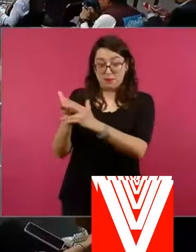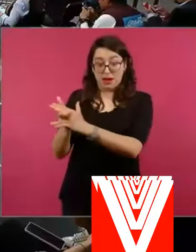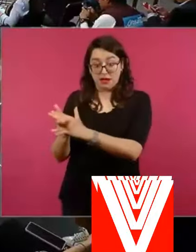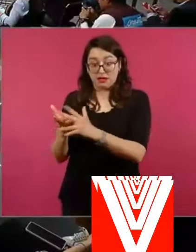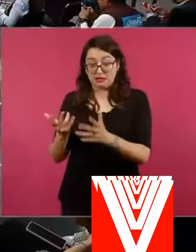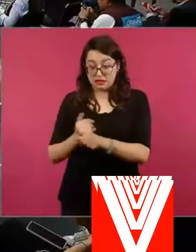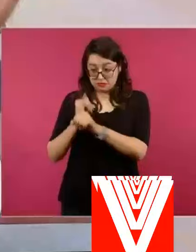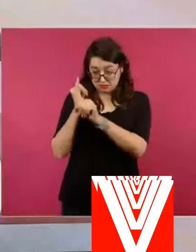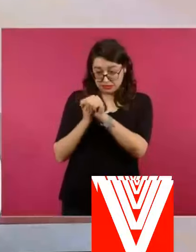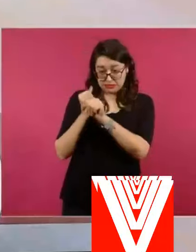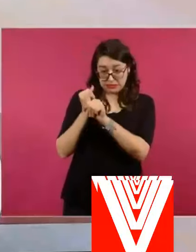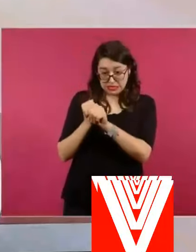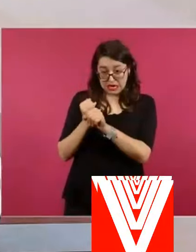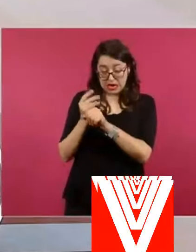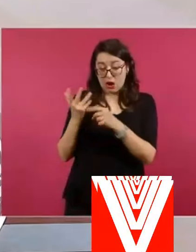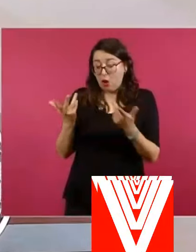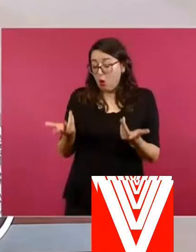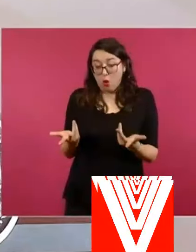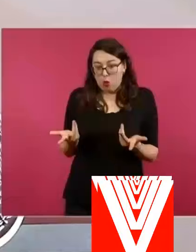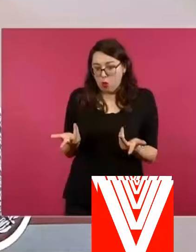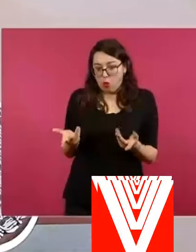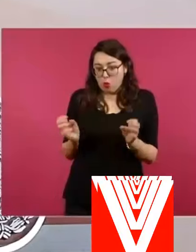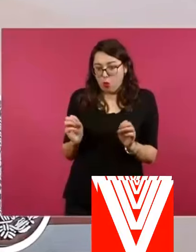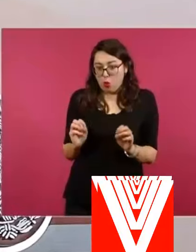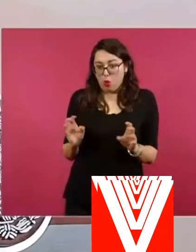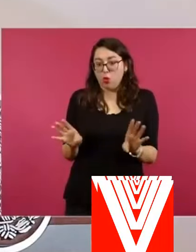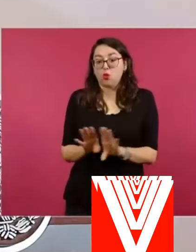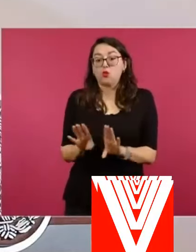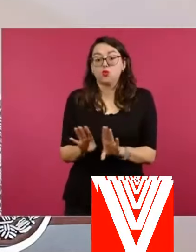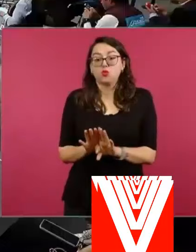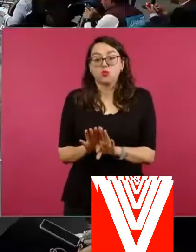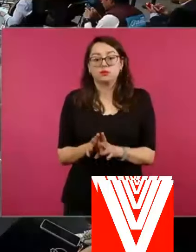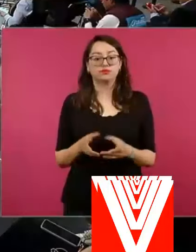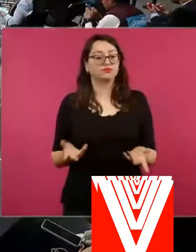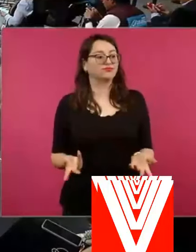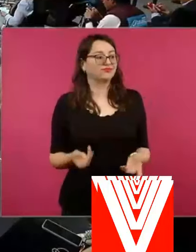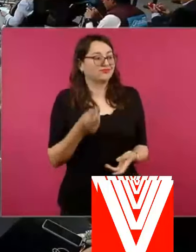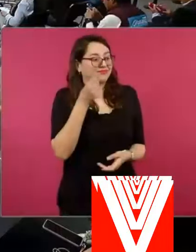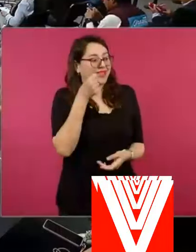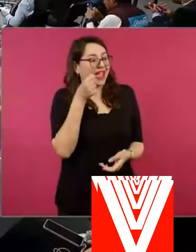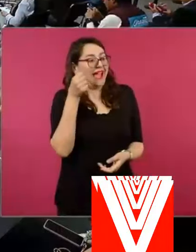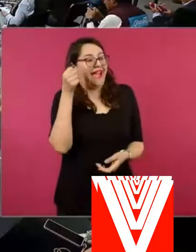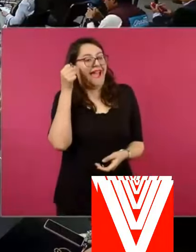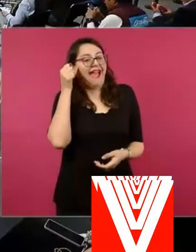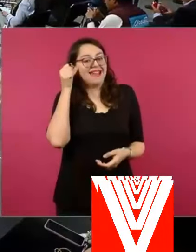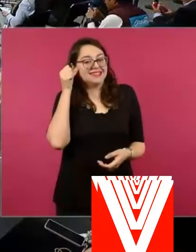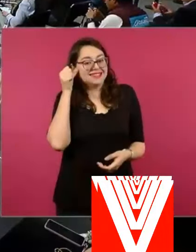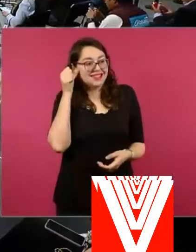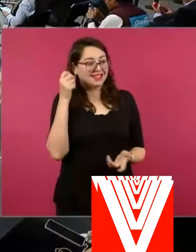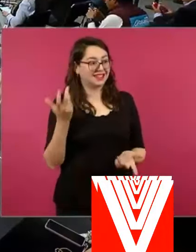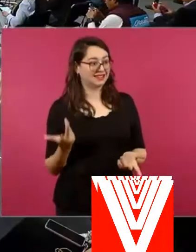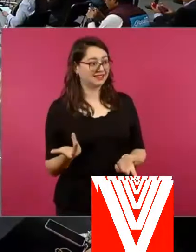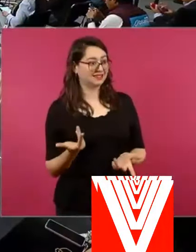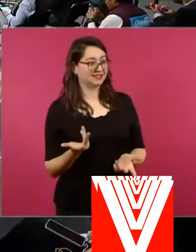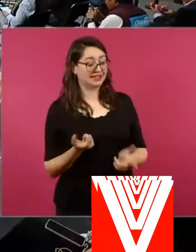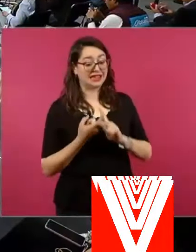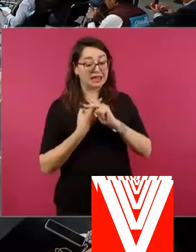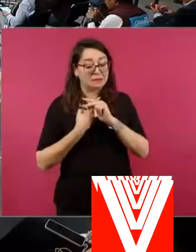¿O se tocó en tema de seguridad? Haciándose la investigación por parte de la Fiscalía del Estado.